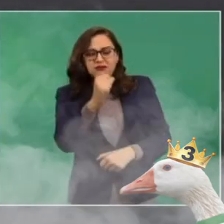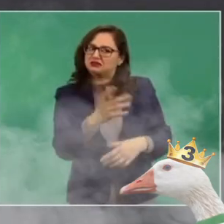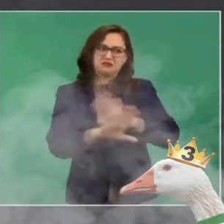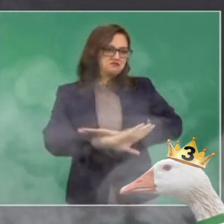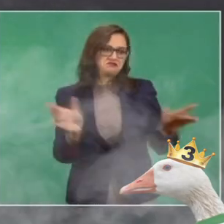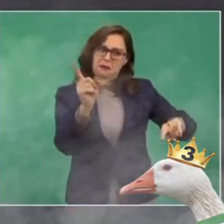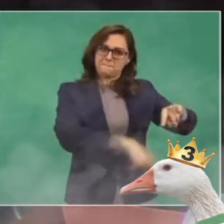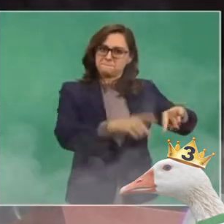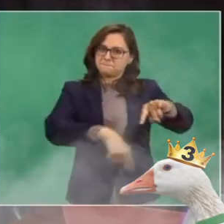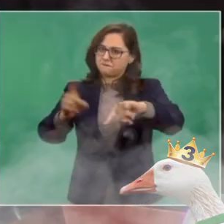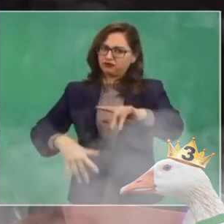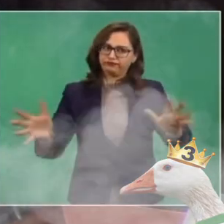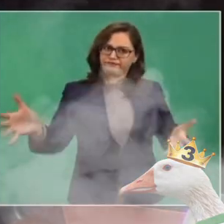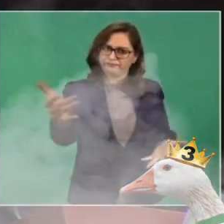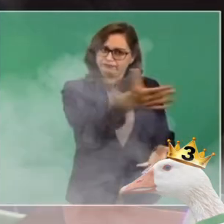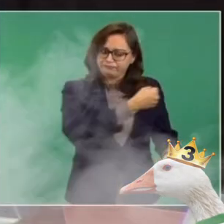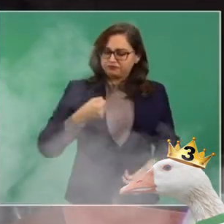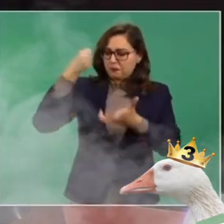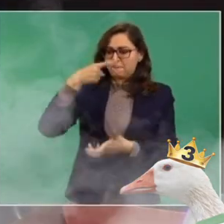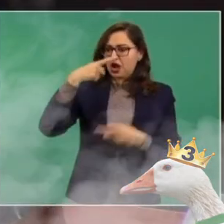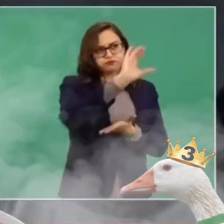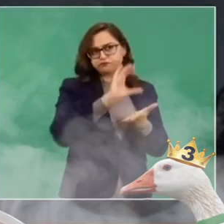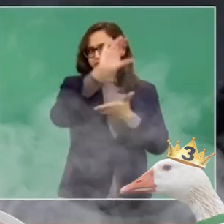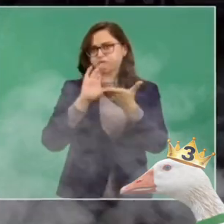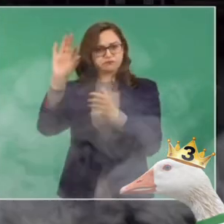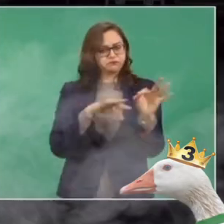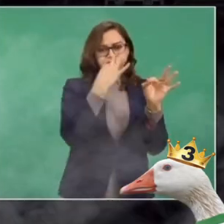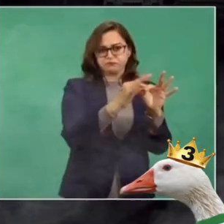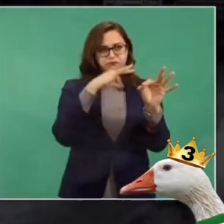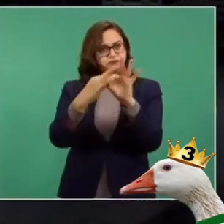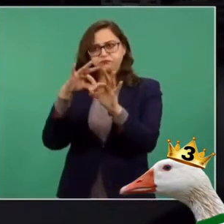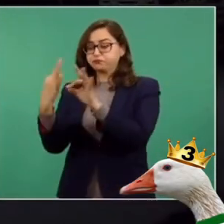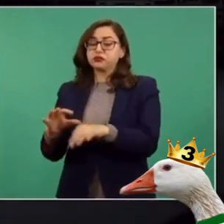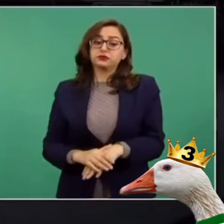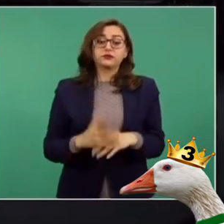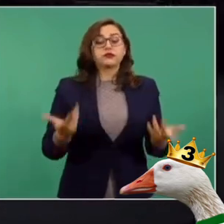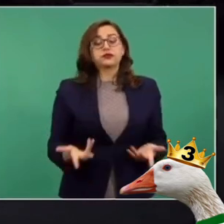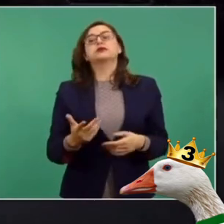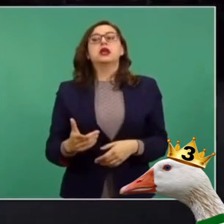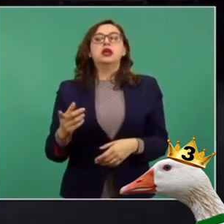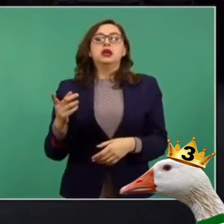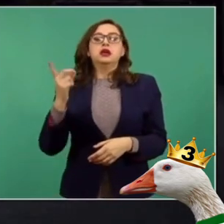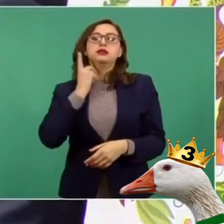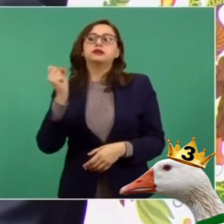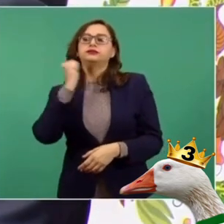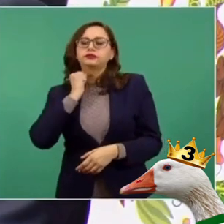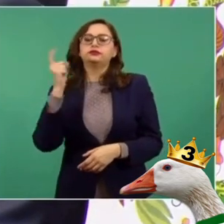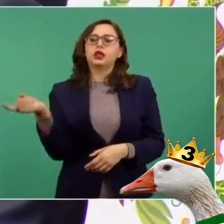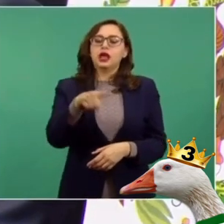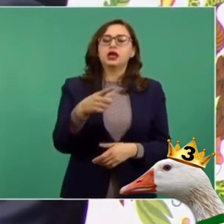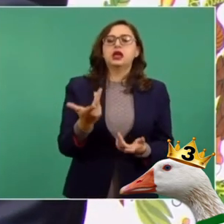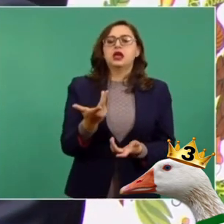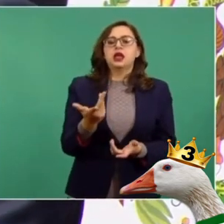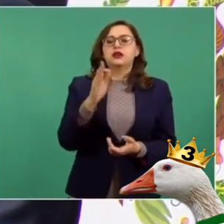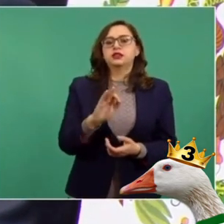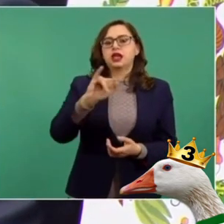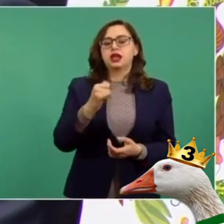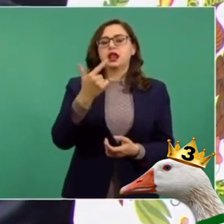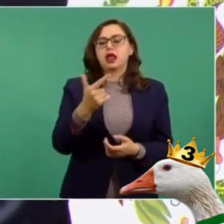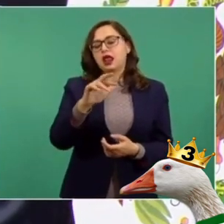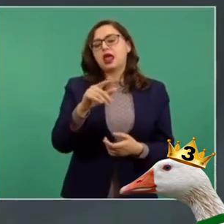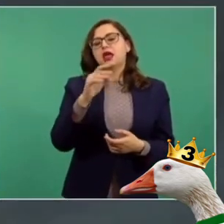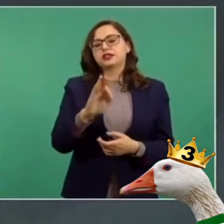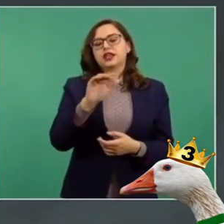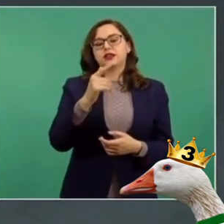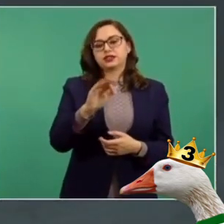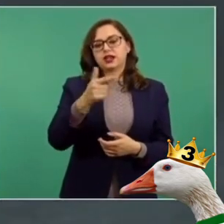nos ha permitido liberar más presupuesto en beneficio del pueblo. La independencia de los poderes legislativo y judicial y de la Fiscalía General de la República es